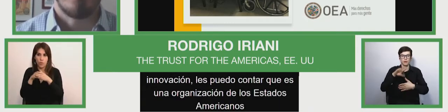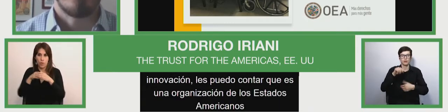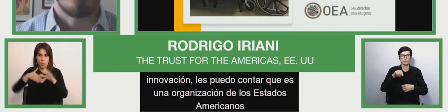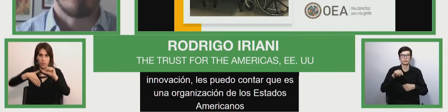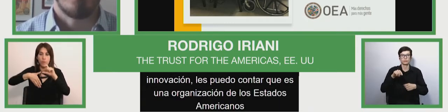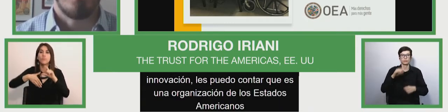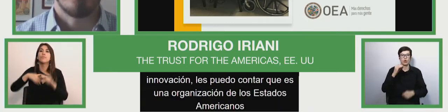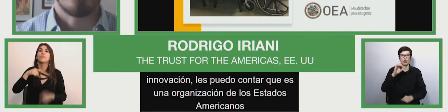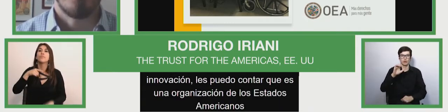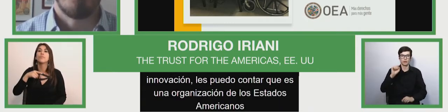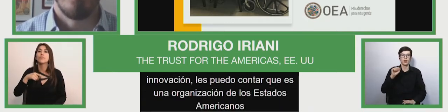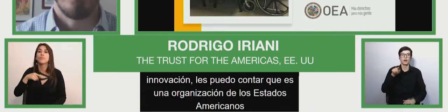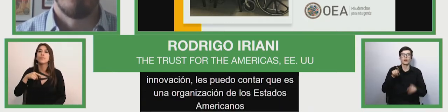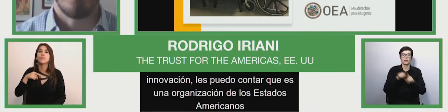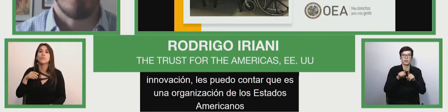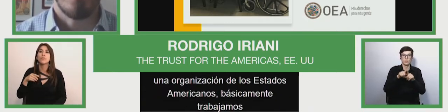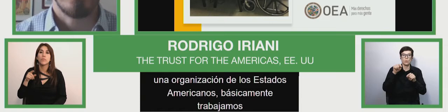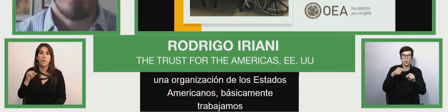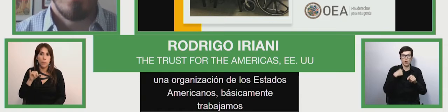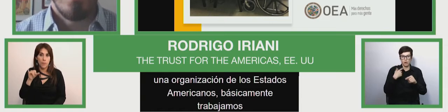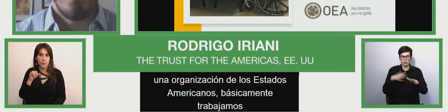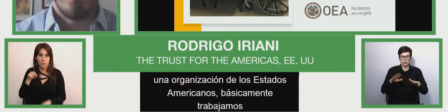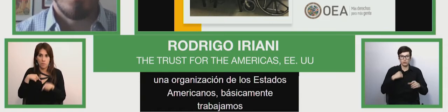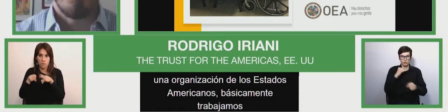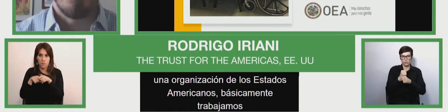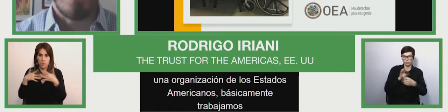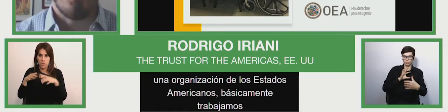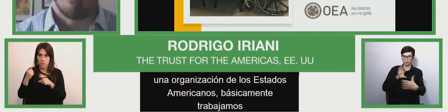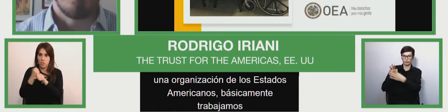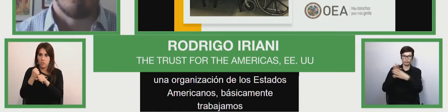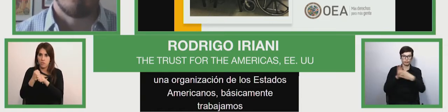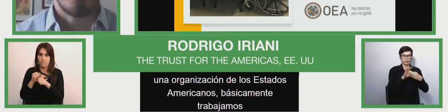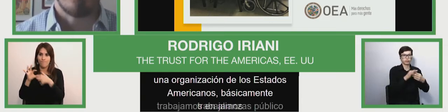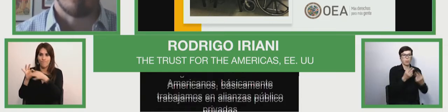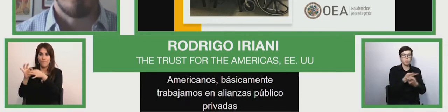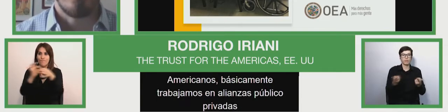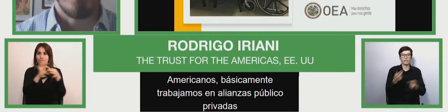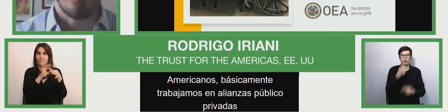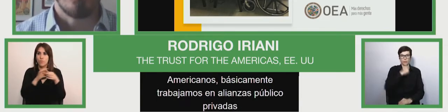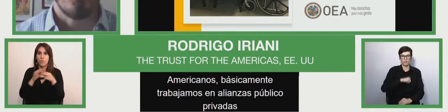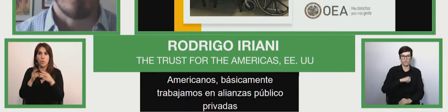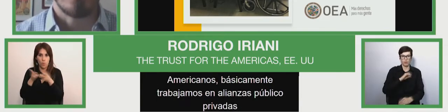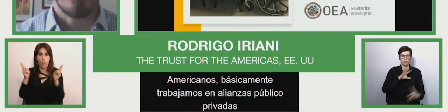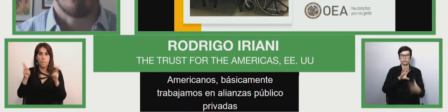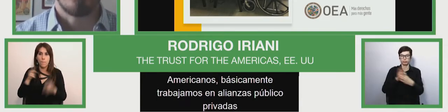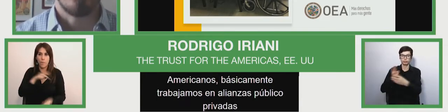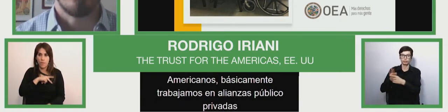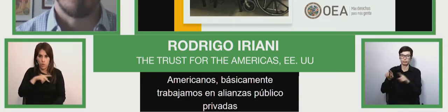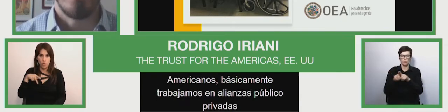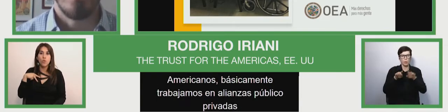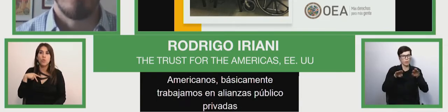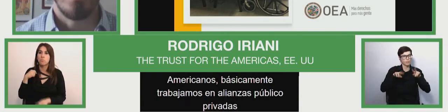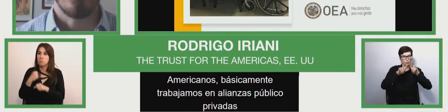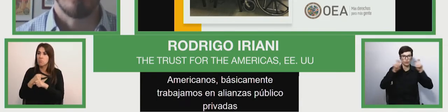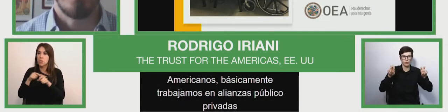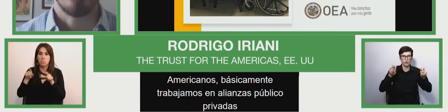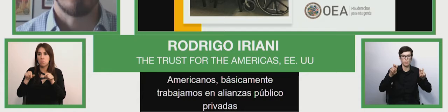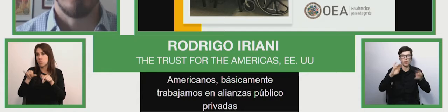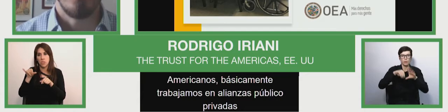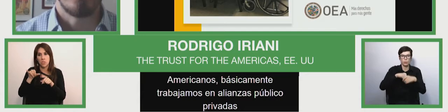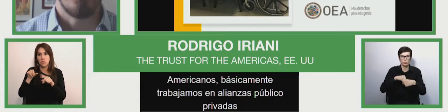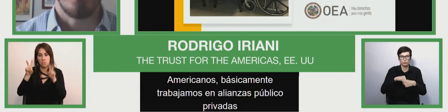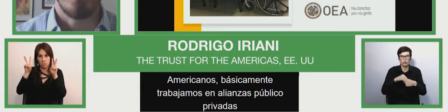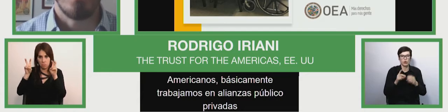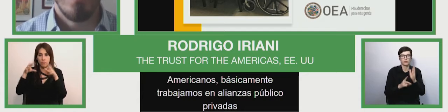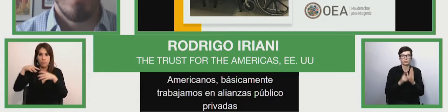mediante alianzas público-privadas bajo los mismos mandatos de inclusión, desarrollo, derechos humanos